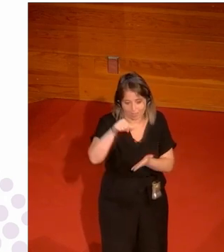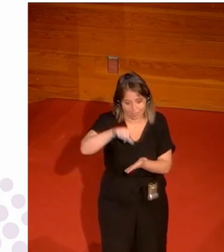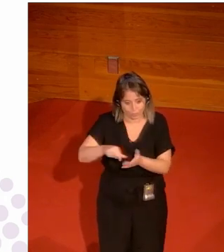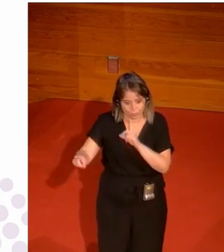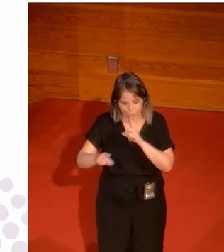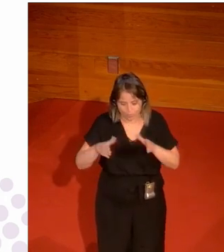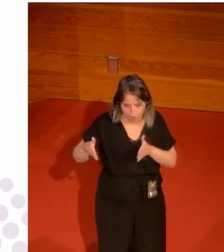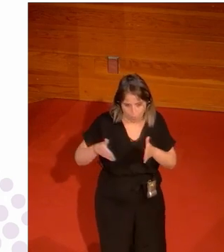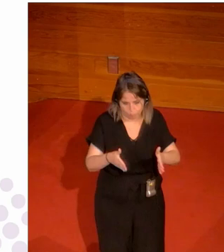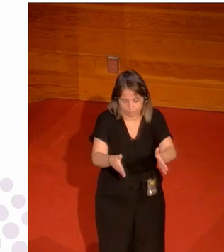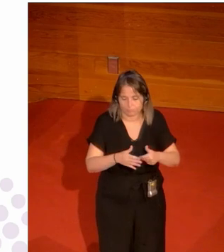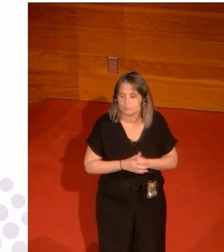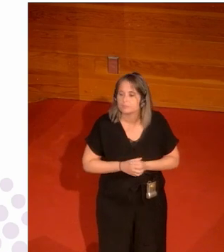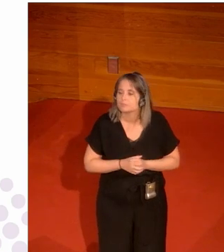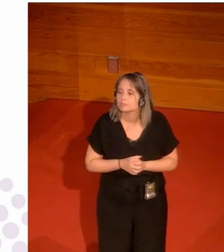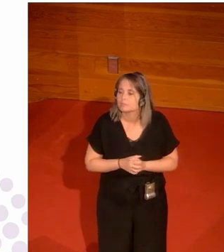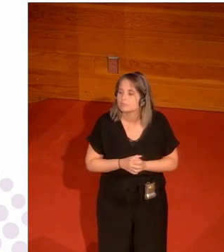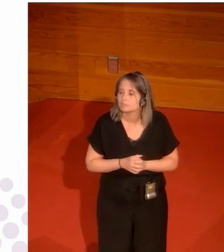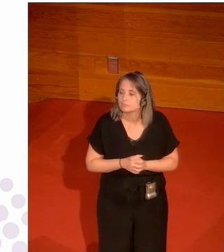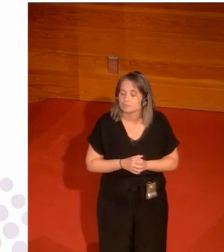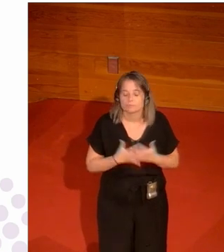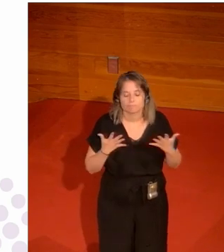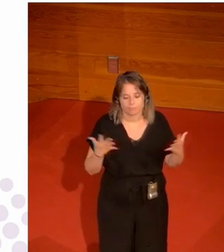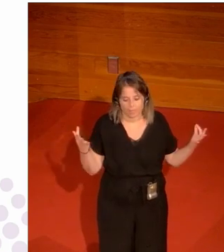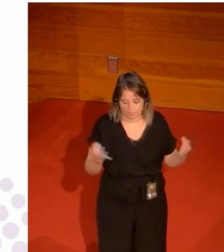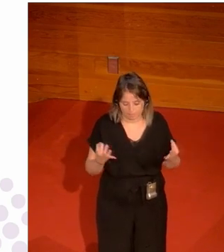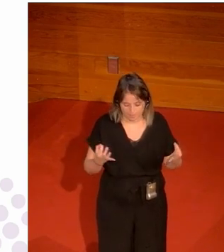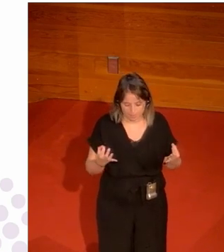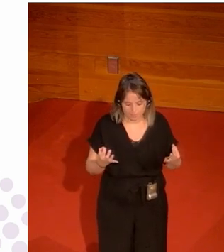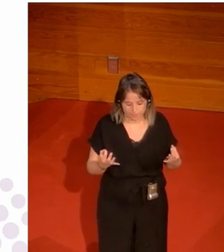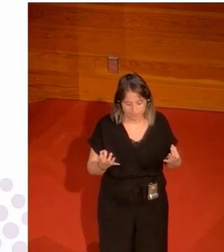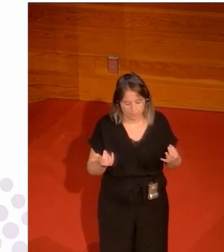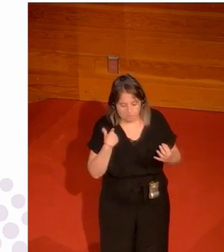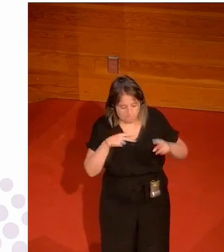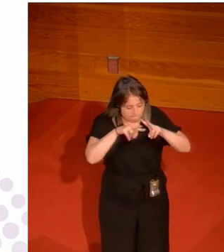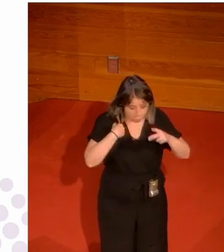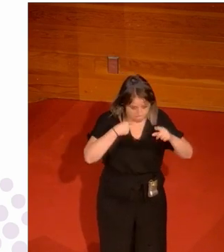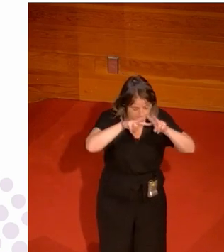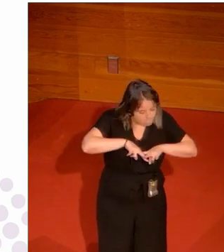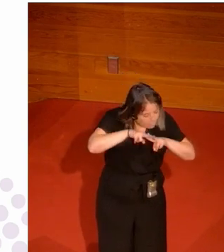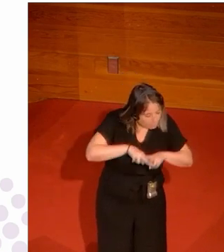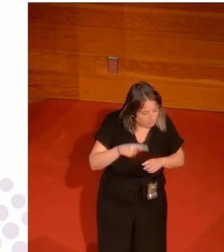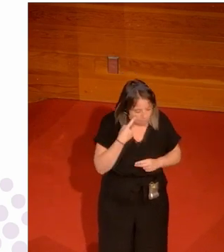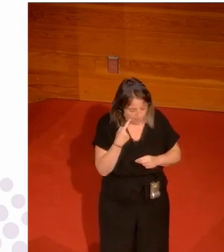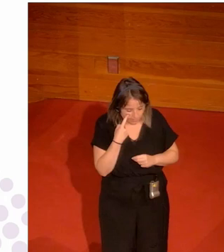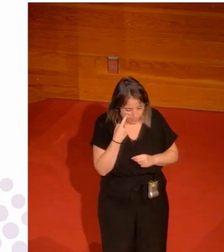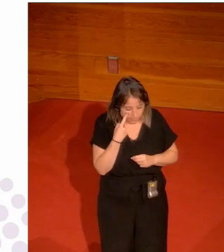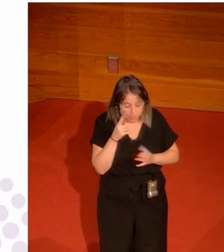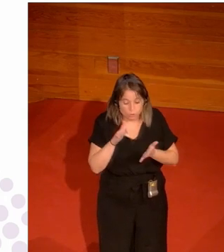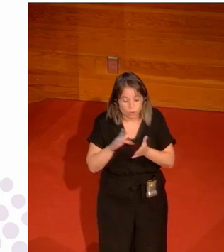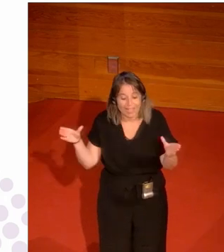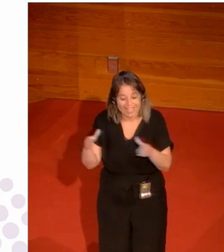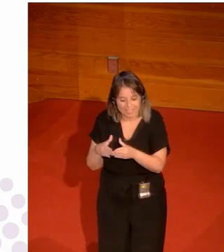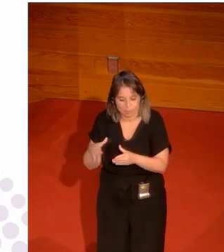de Bilbao por la ría bueno entonces ¿qué ocurre? que una se pone a indagar y tal y cual y ve que resulta que tiene un